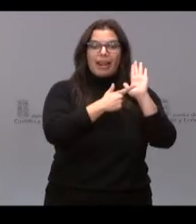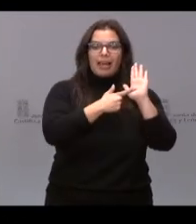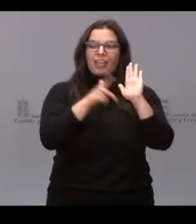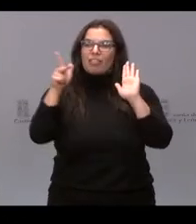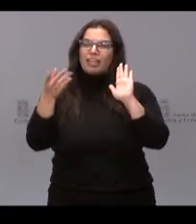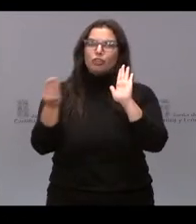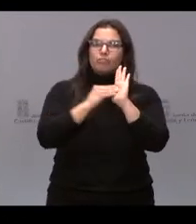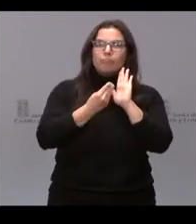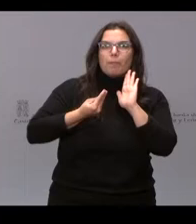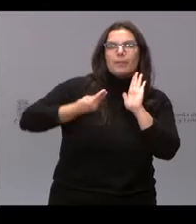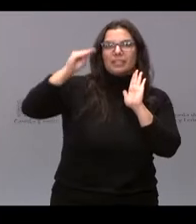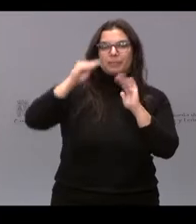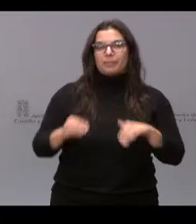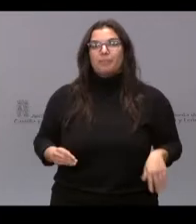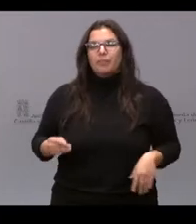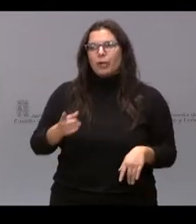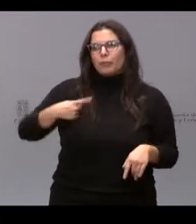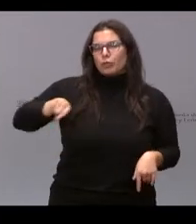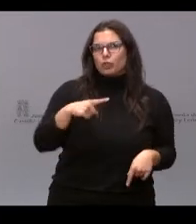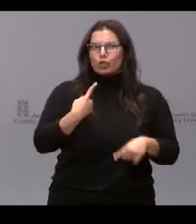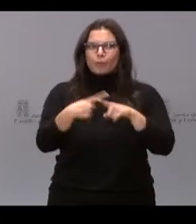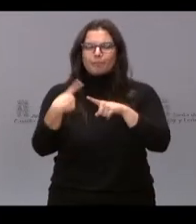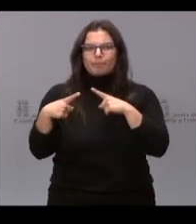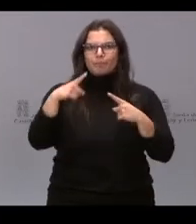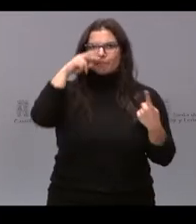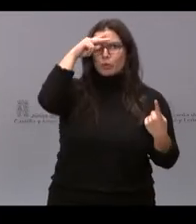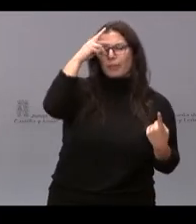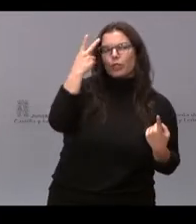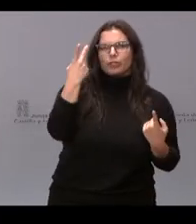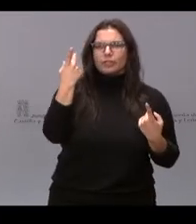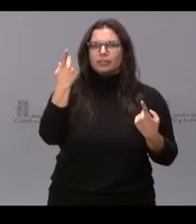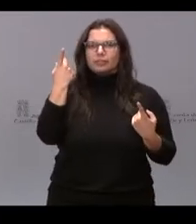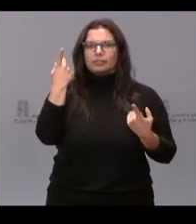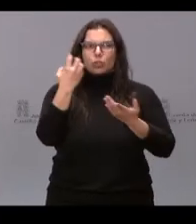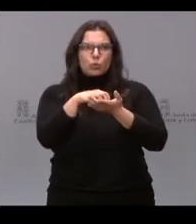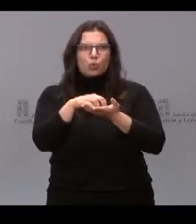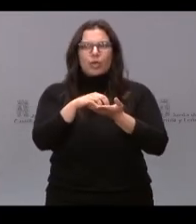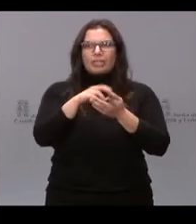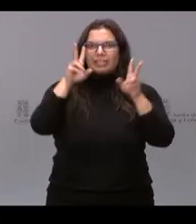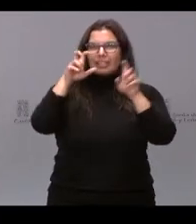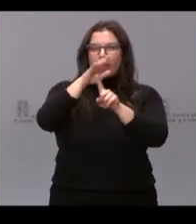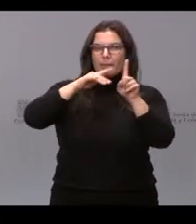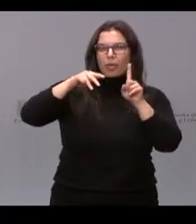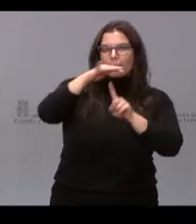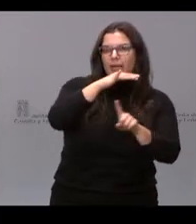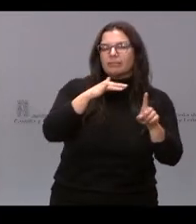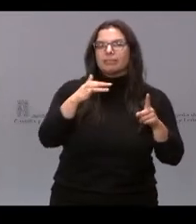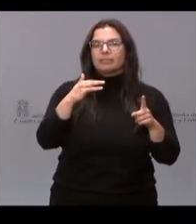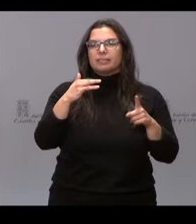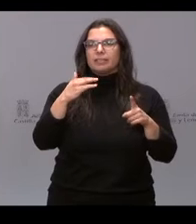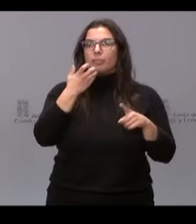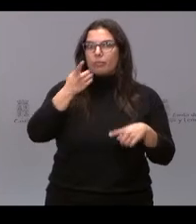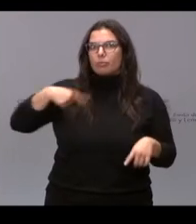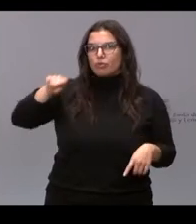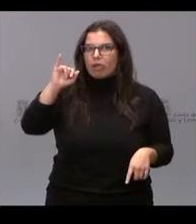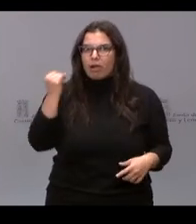Tenéis muchas inquietudes. Tenéis inquietudes en el tema medioambiental. Castilla y León